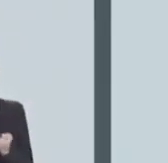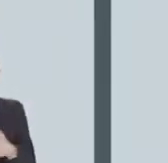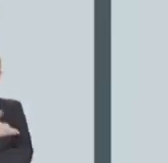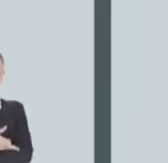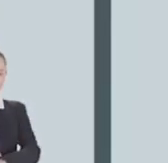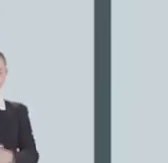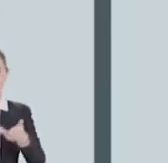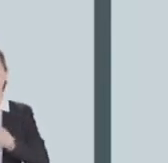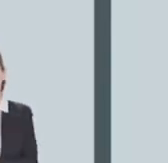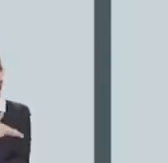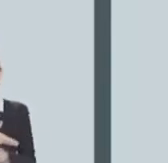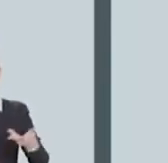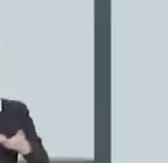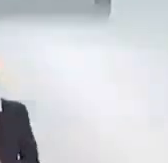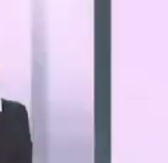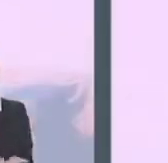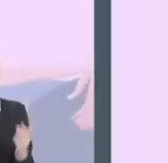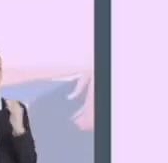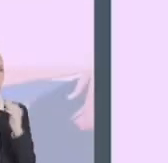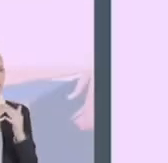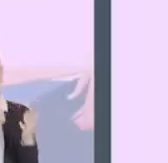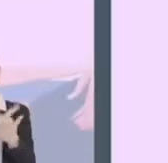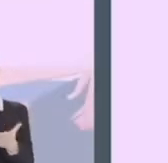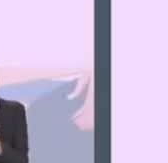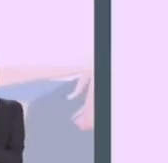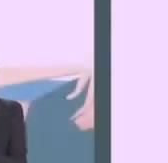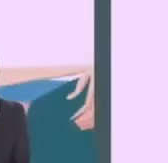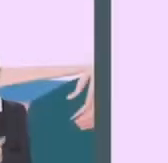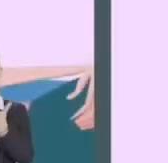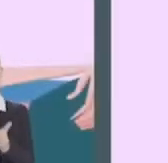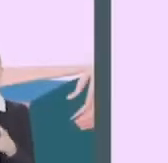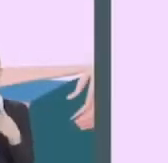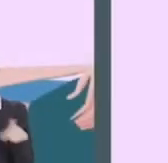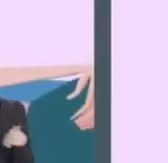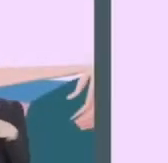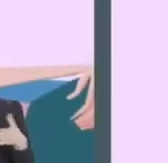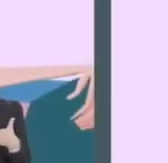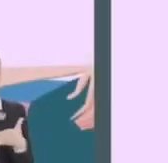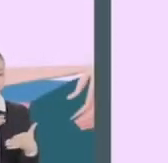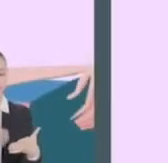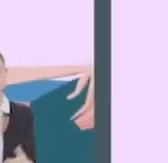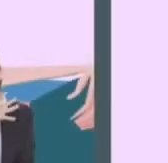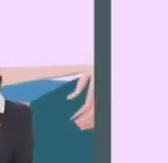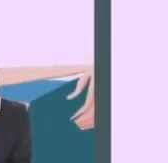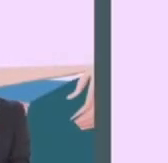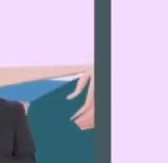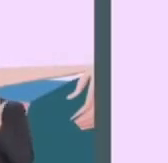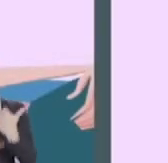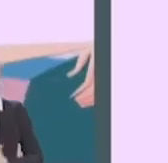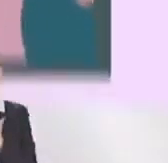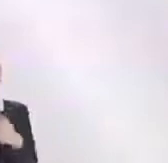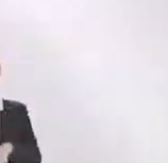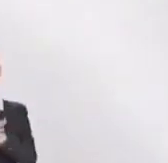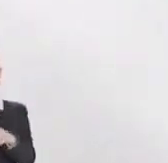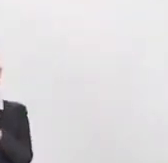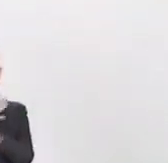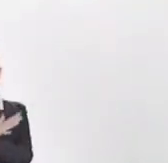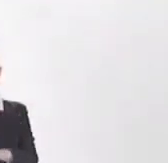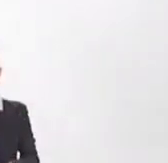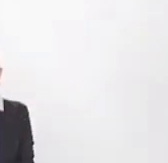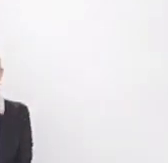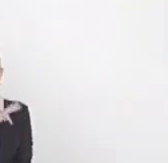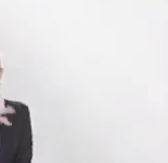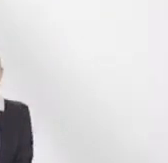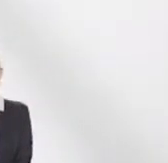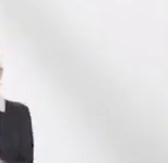ejercicio convive con tu familia comparte las labores de la casa escucha música lee y juega con tus hijos para más